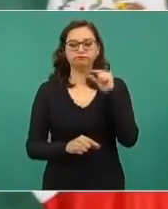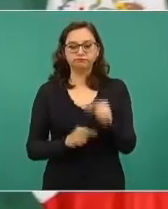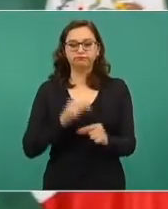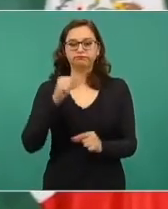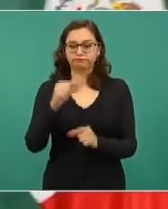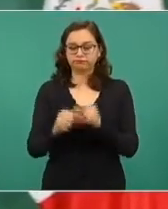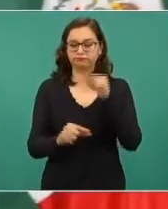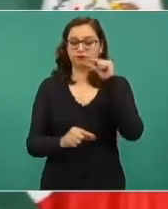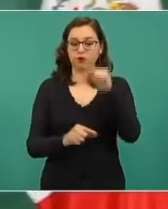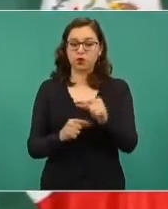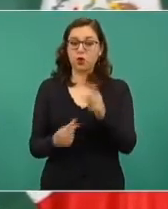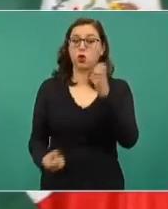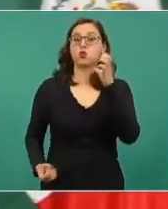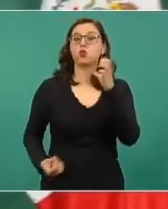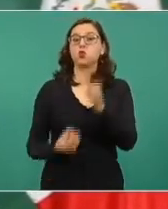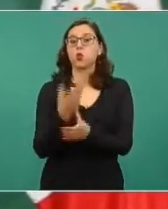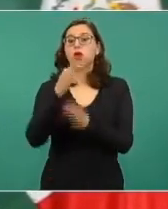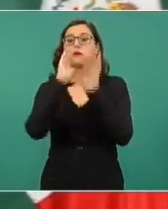reeducando